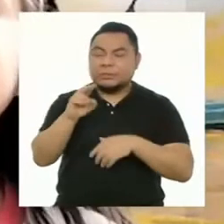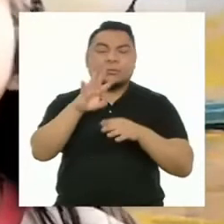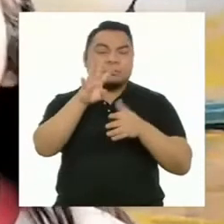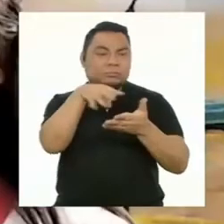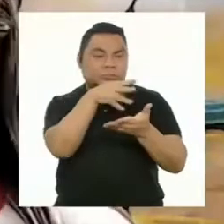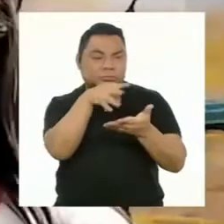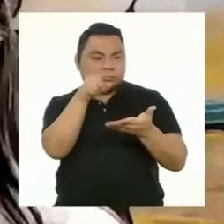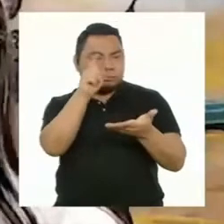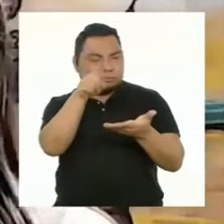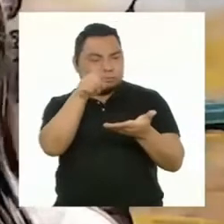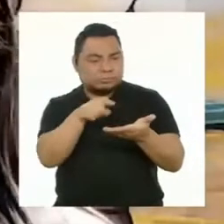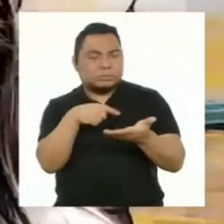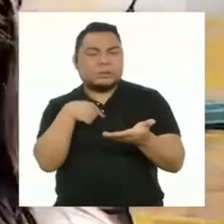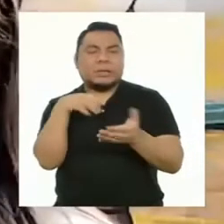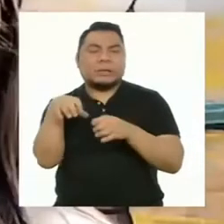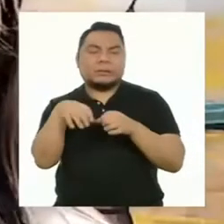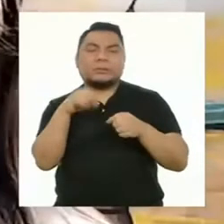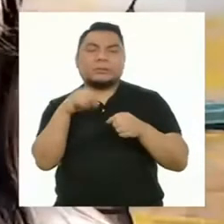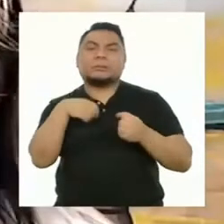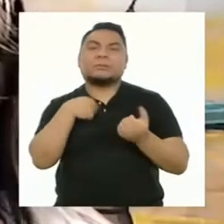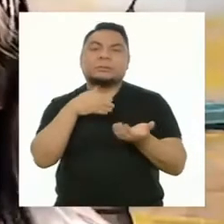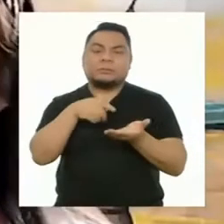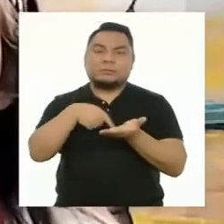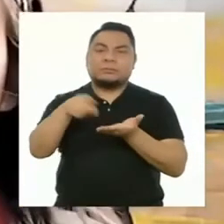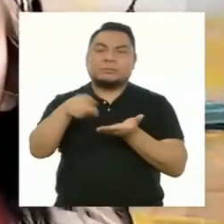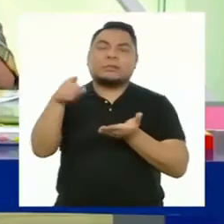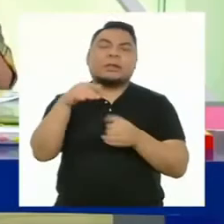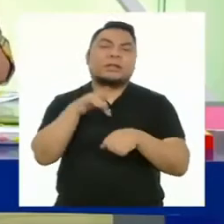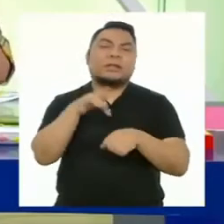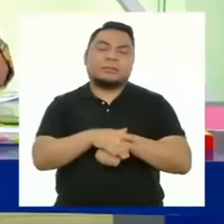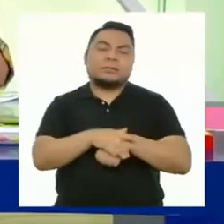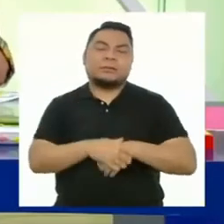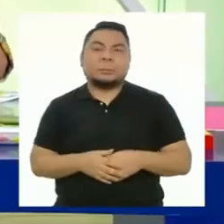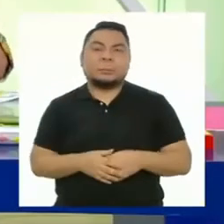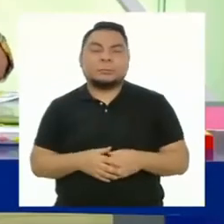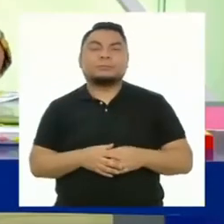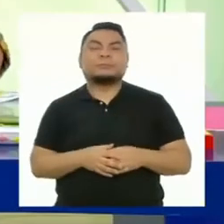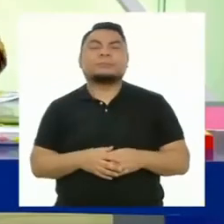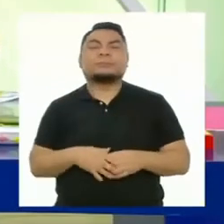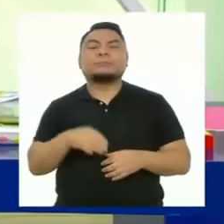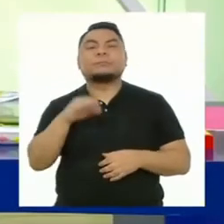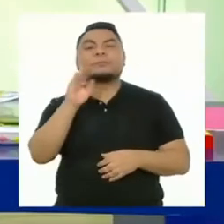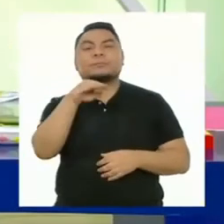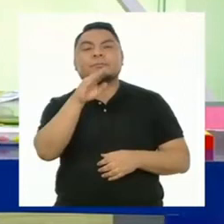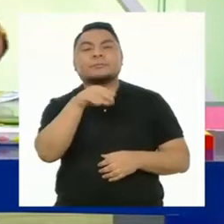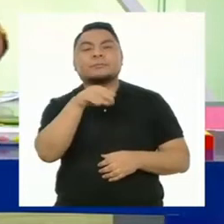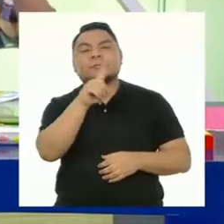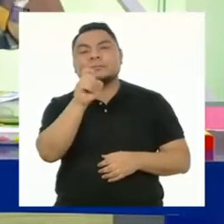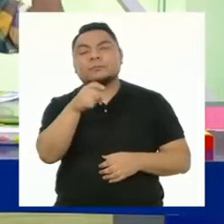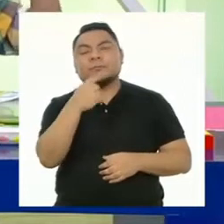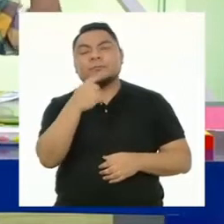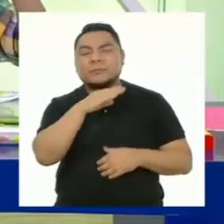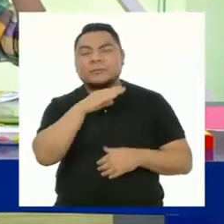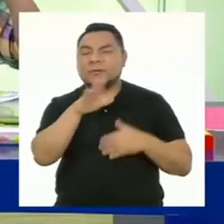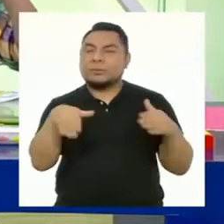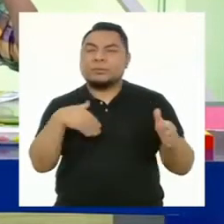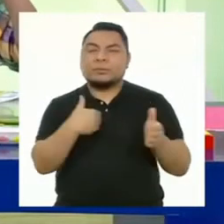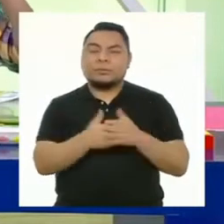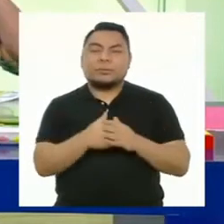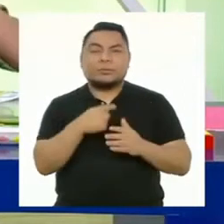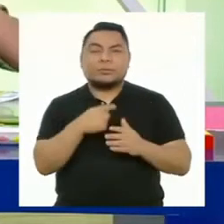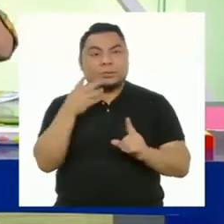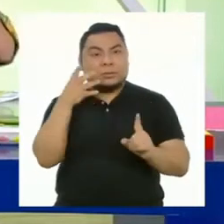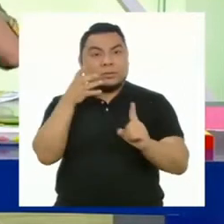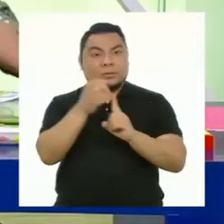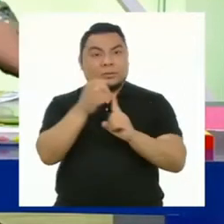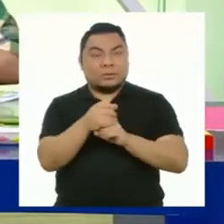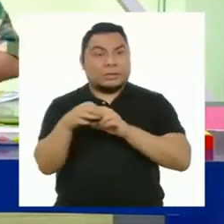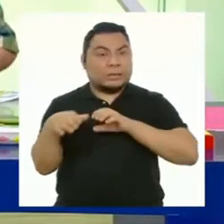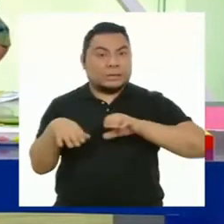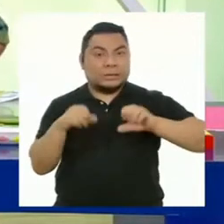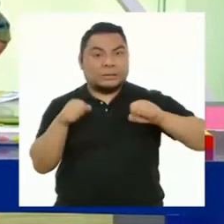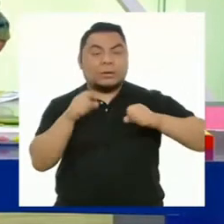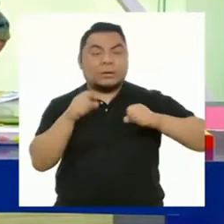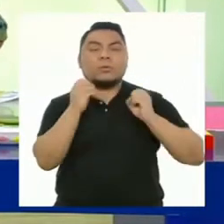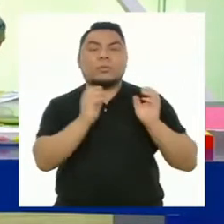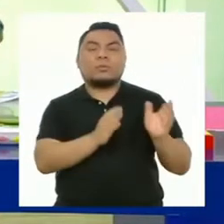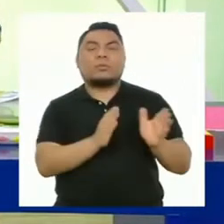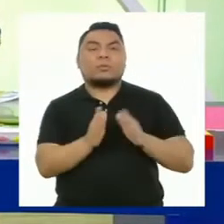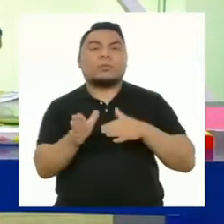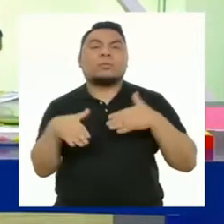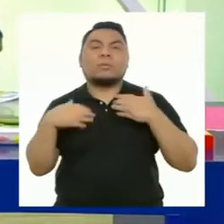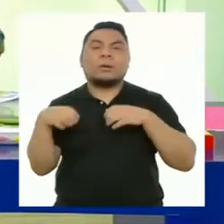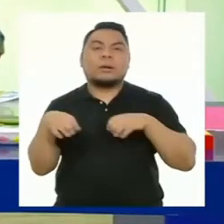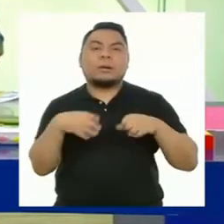y enviar la actividad temprana. Santino, ¿has cumplido con todos los retos? ¿Cómo te